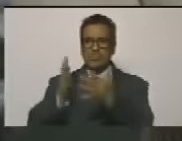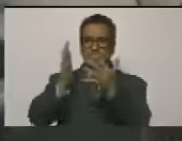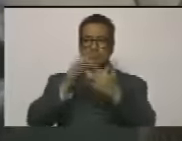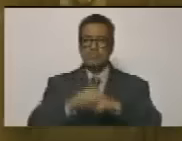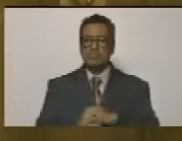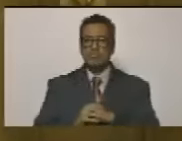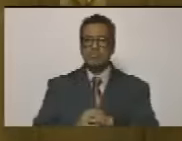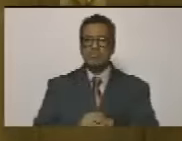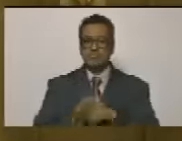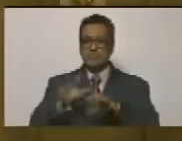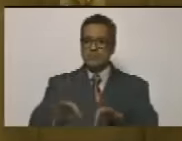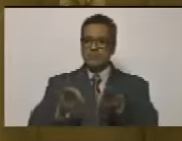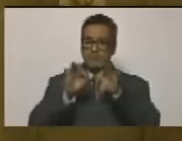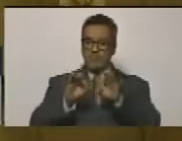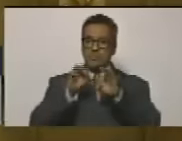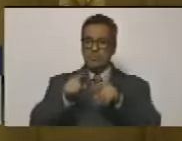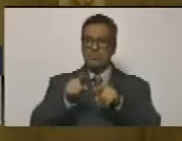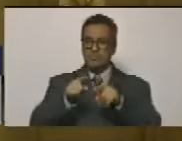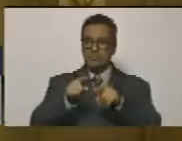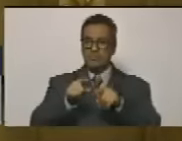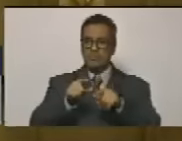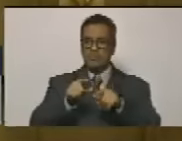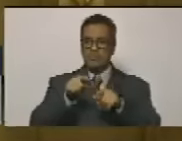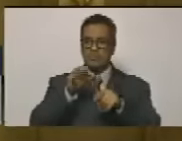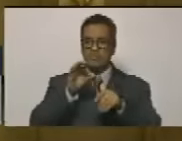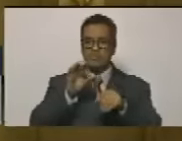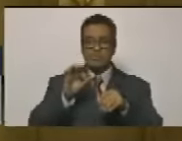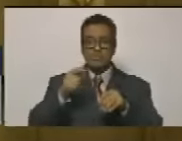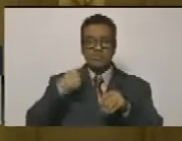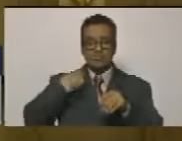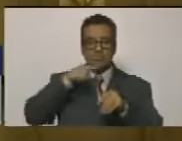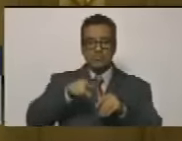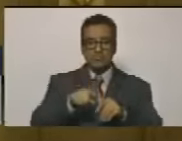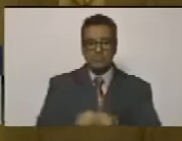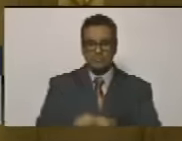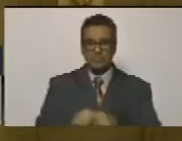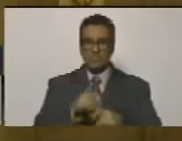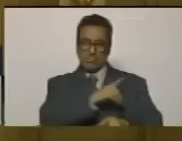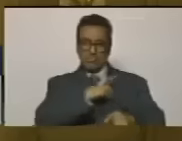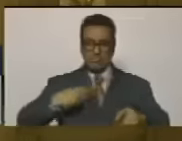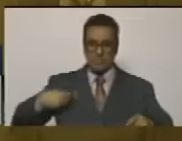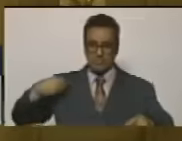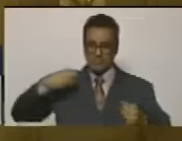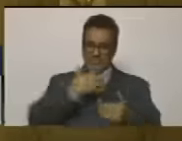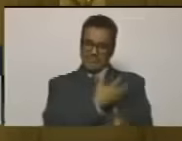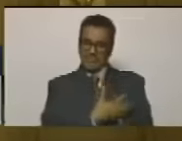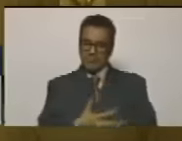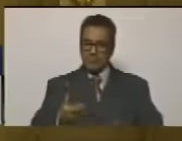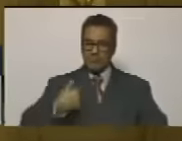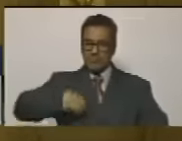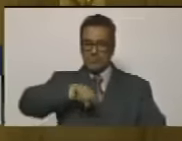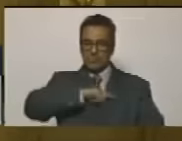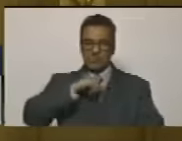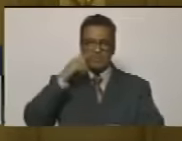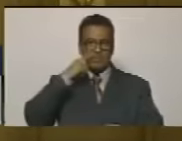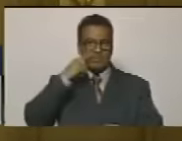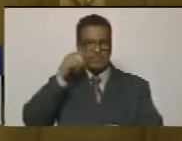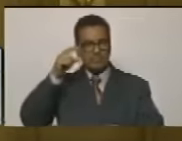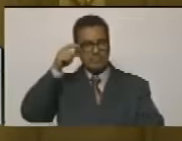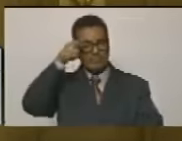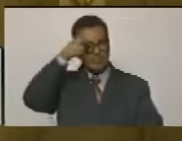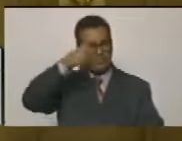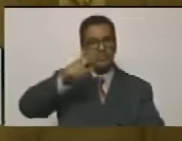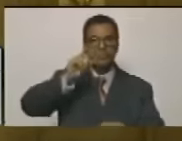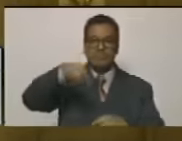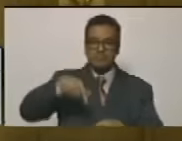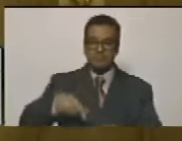de los intereses más mezquinos, quienes están anhelando la sangre de nuestro pueblo, pretendan